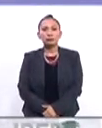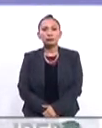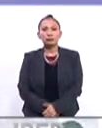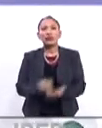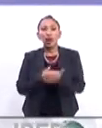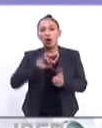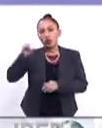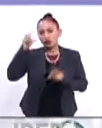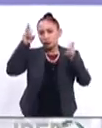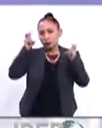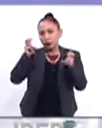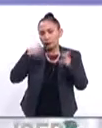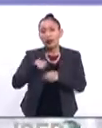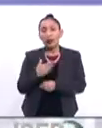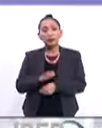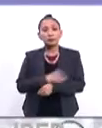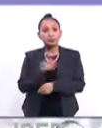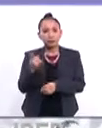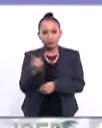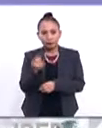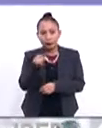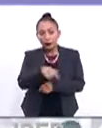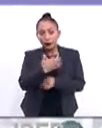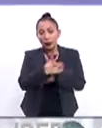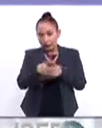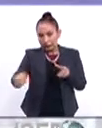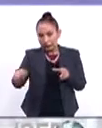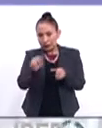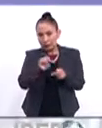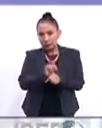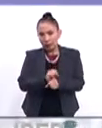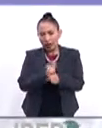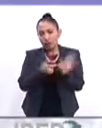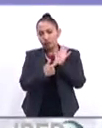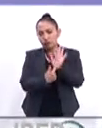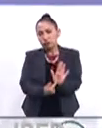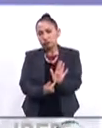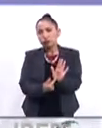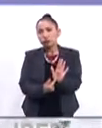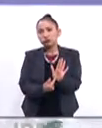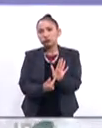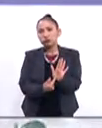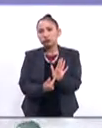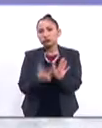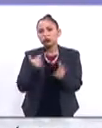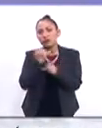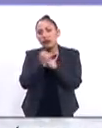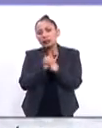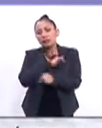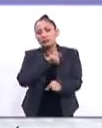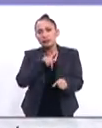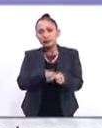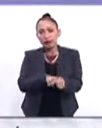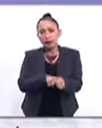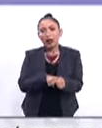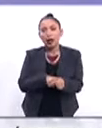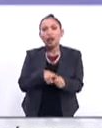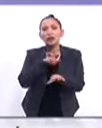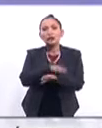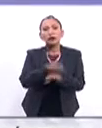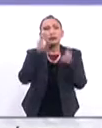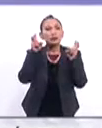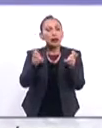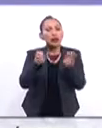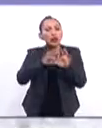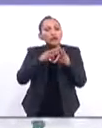Vamos a otros temas y es que durante esta semana le hemos estado presentando reportajes especiales acerca